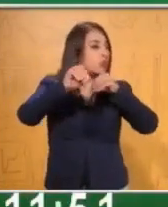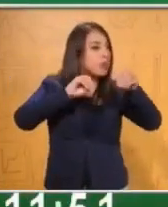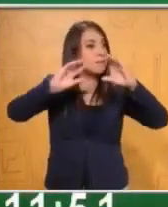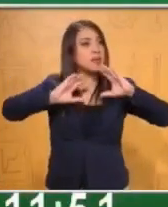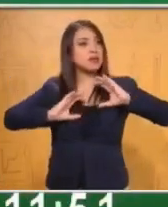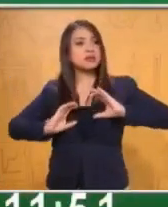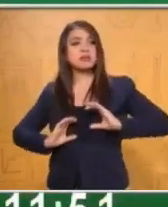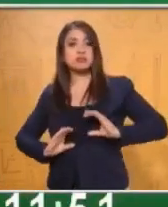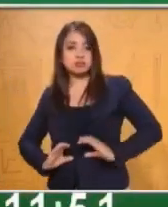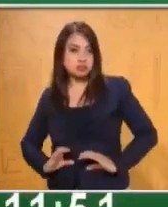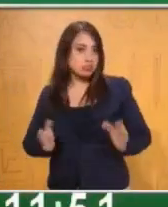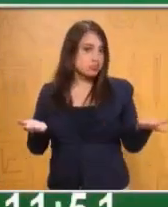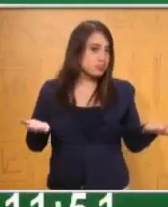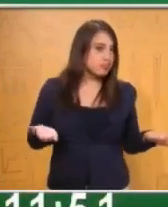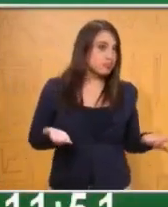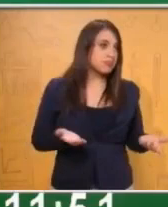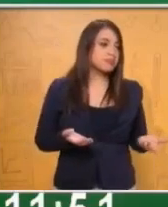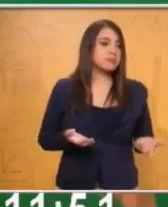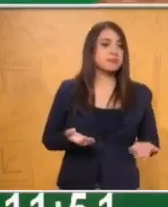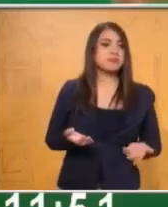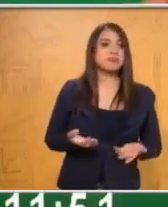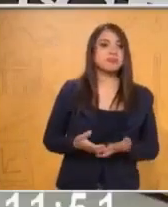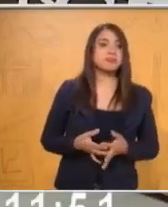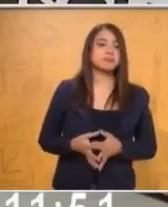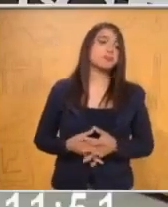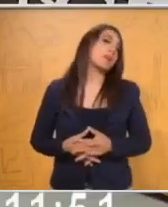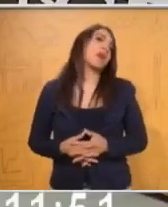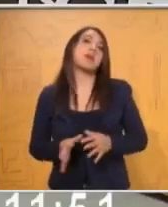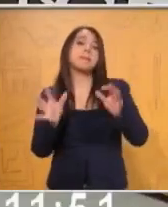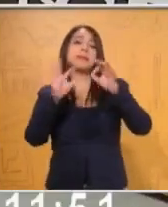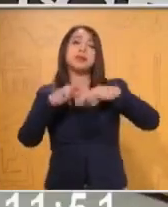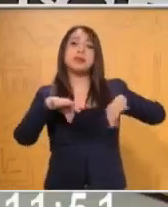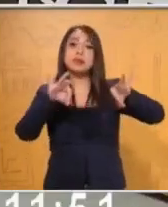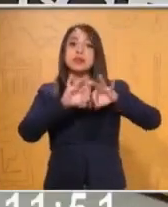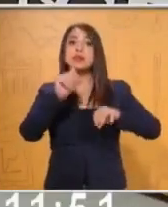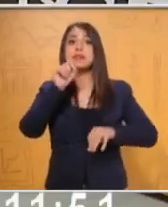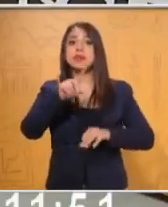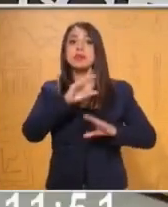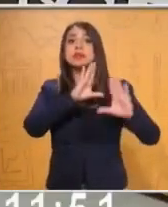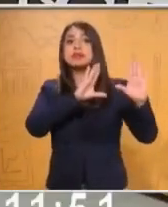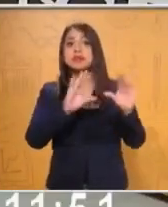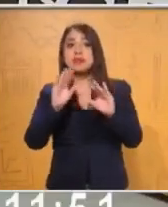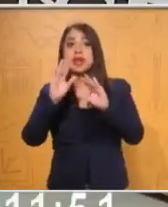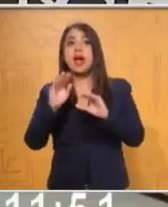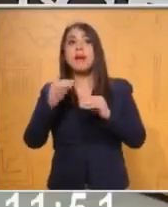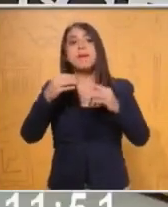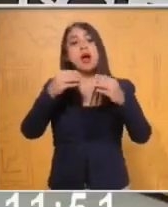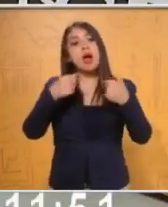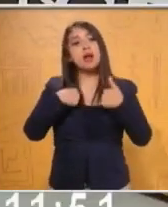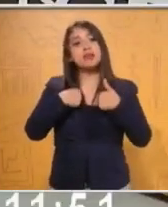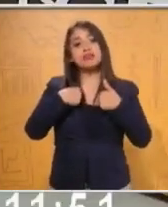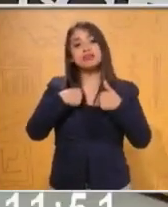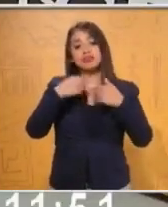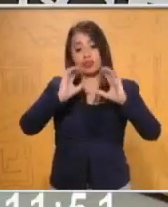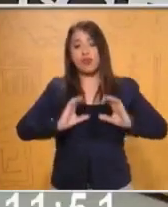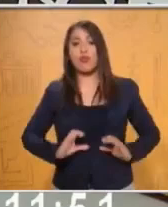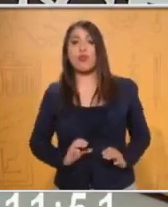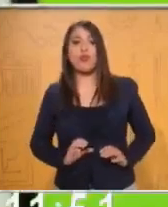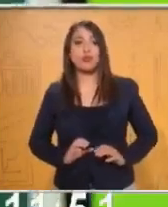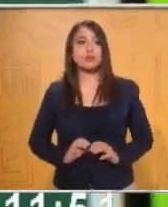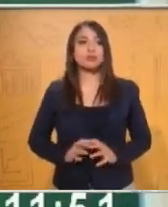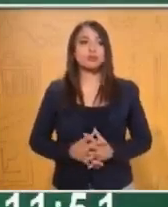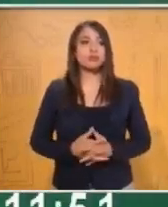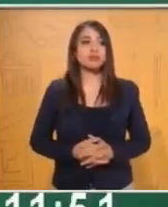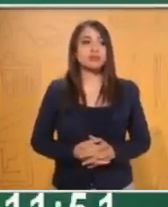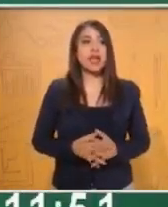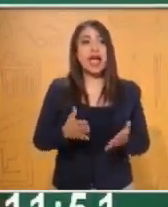acción, reacción. Muy bien. Así es. Son muchas actividades. sobre todo, algo importante que les enseñamos a los niños a conocer las partes del cuerpo, como lo mencionaste. Pero bueno, vamos